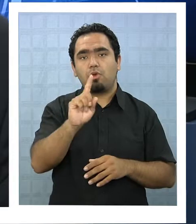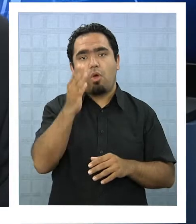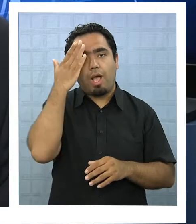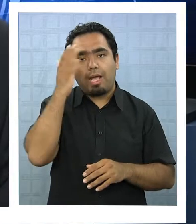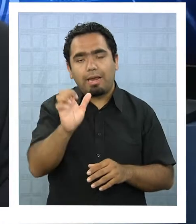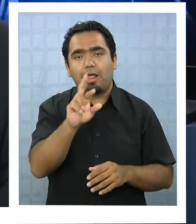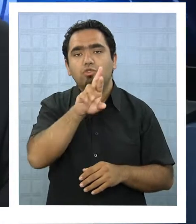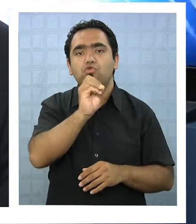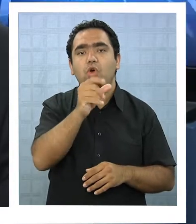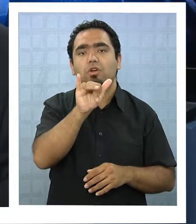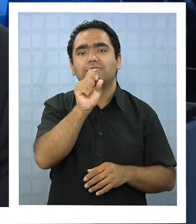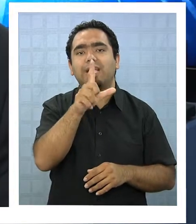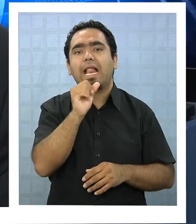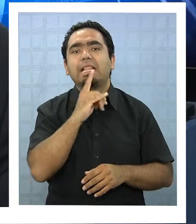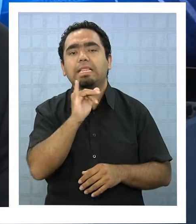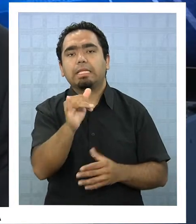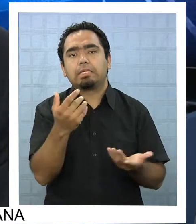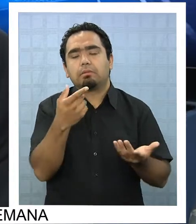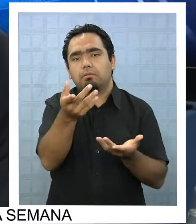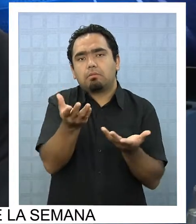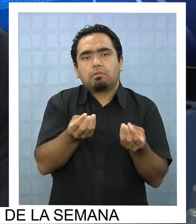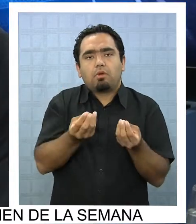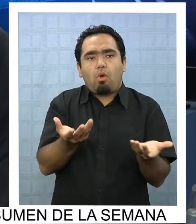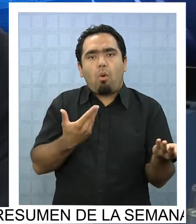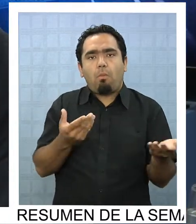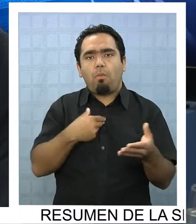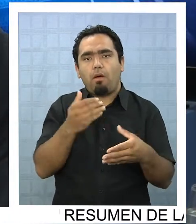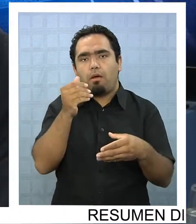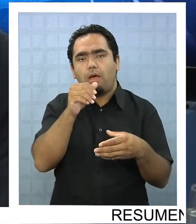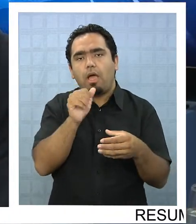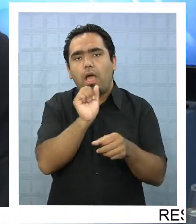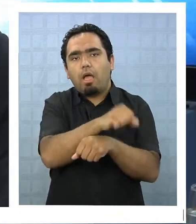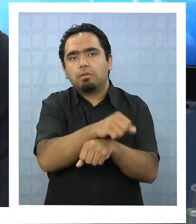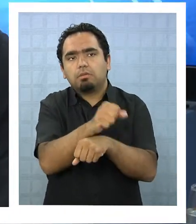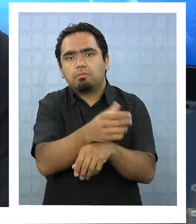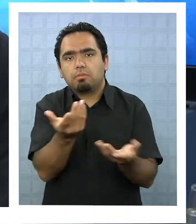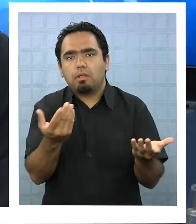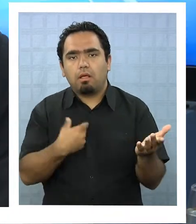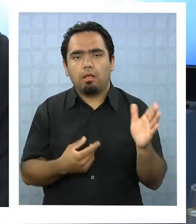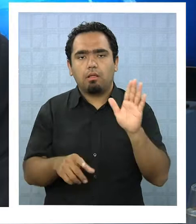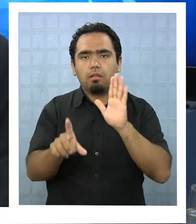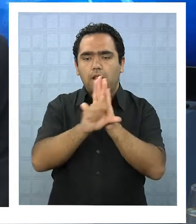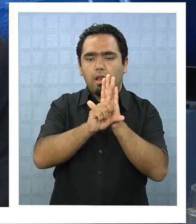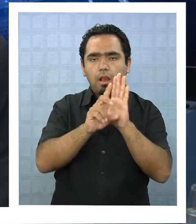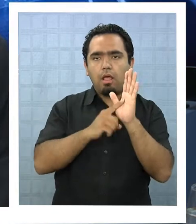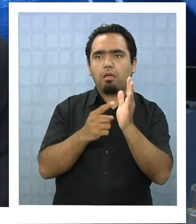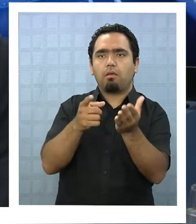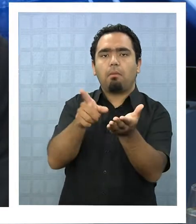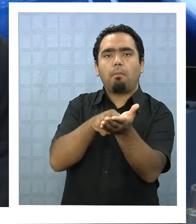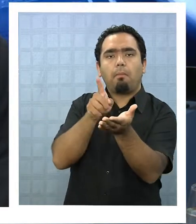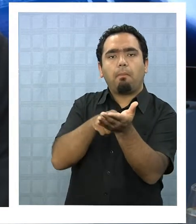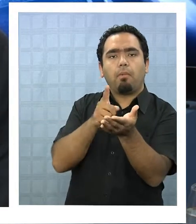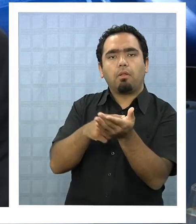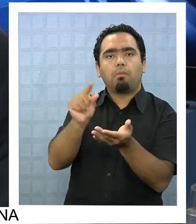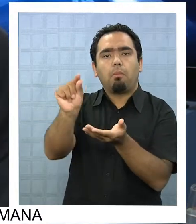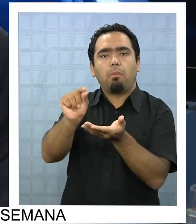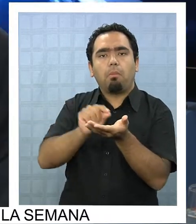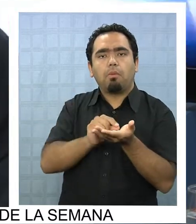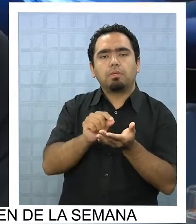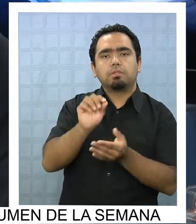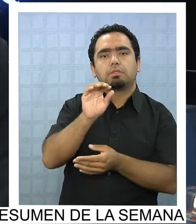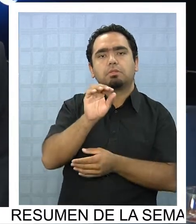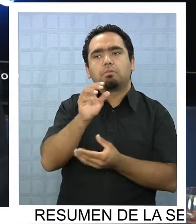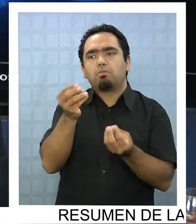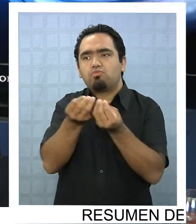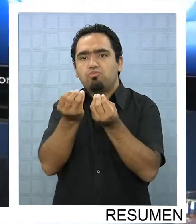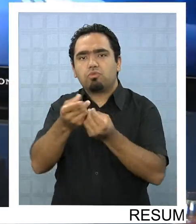encuestas dicen que sí pero a la hora de votar ¿cómo va ser aceptable que una reforma tributaria no hable de cobre en un país que exporta 53% cobre?